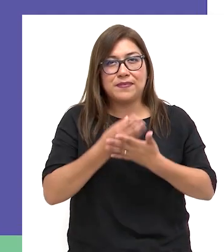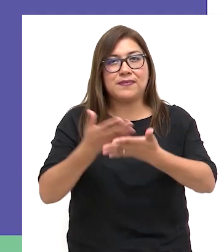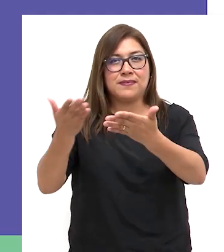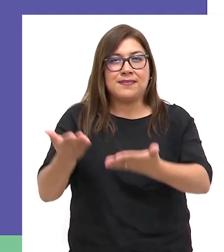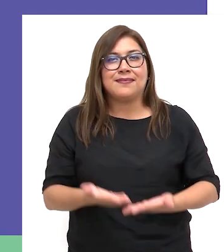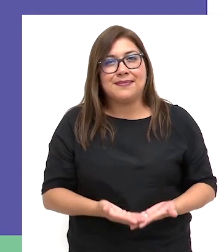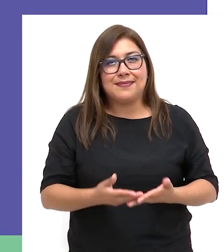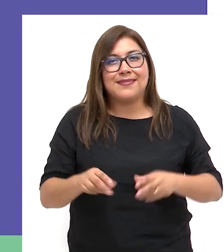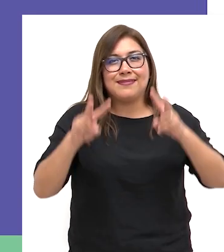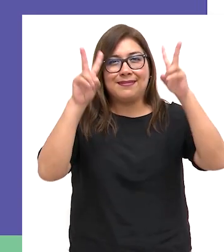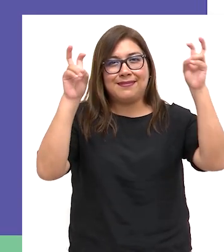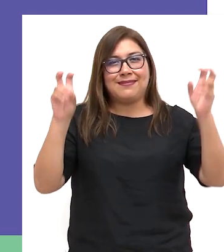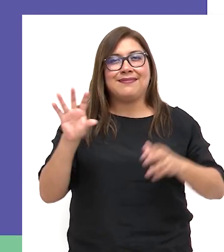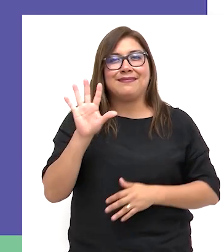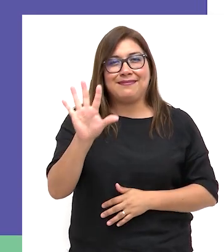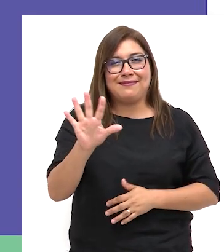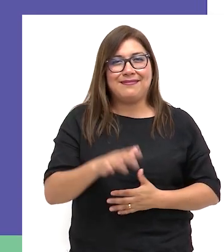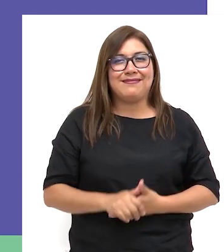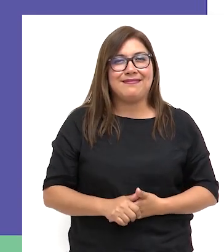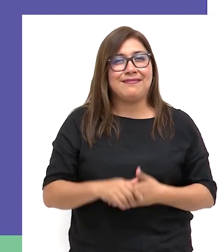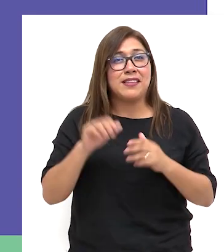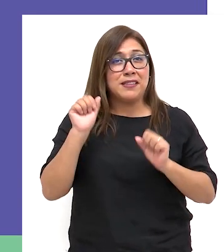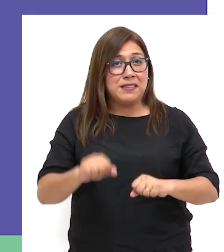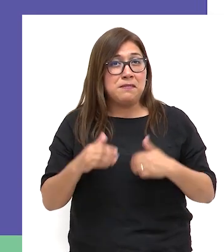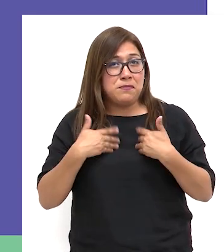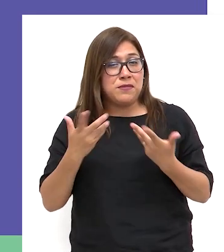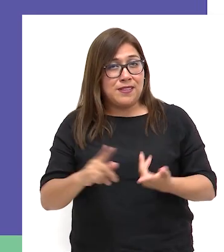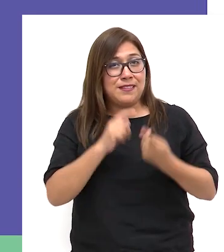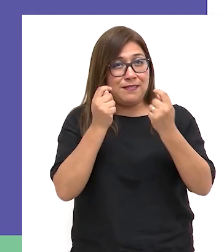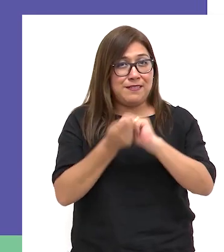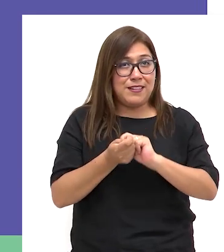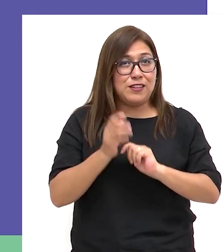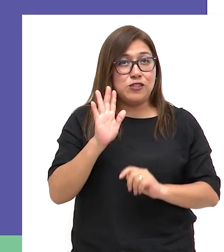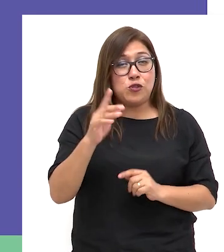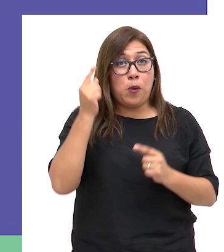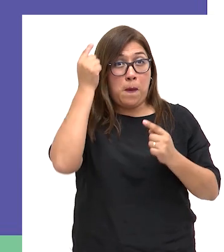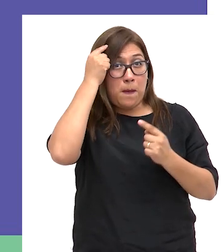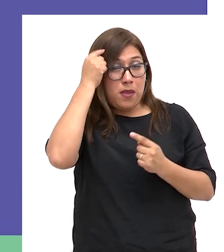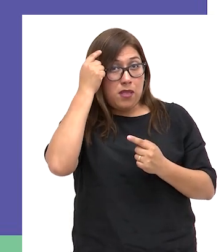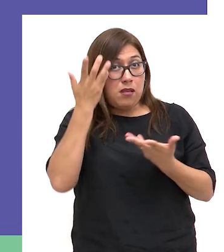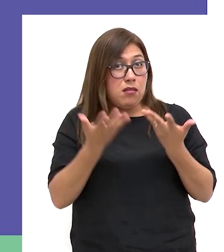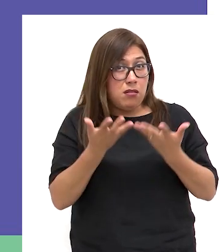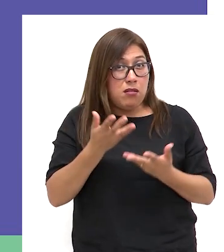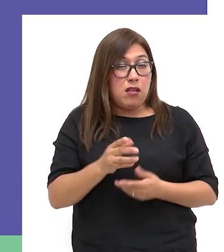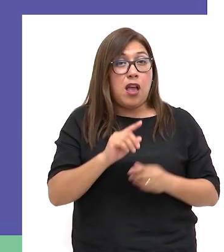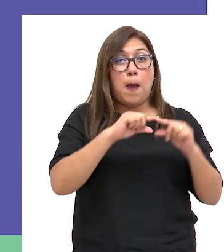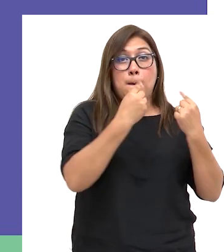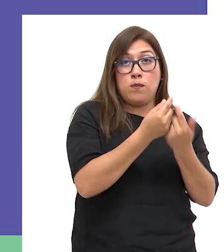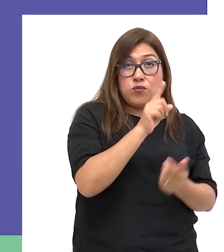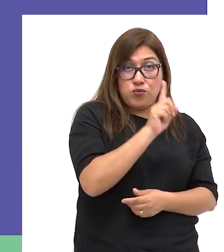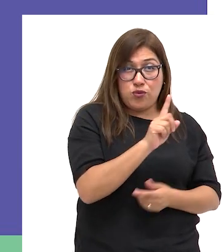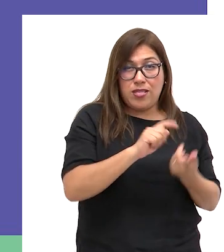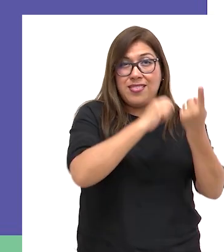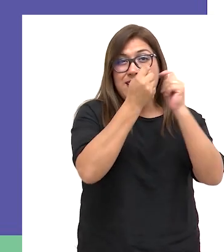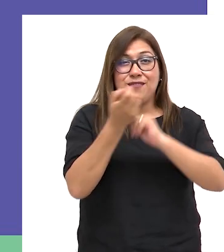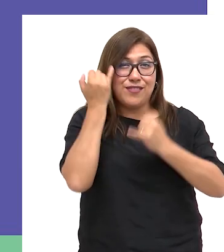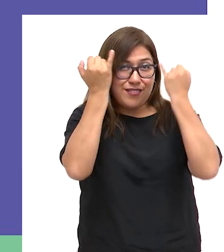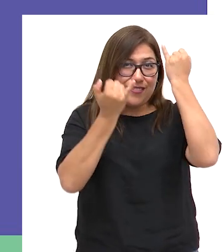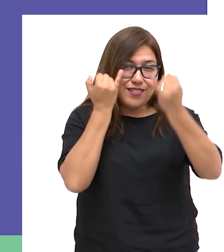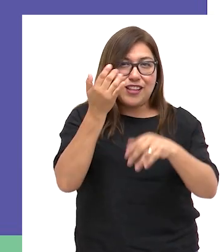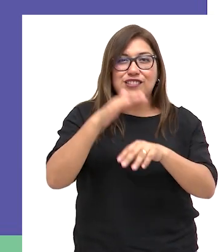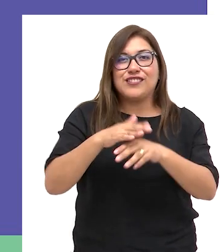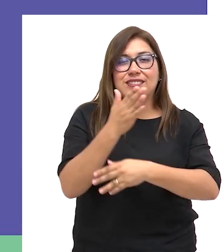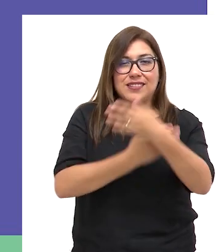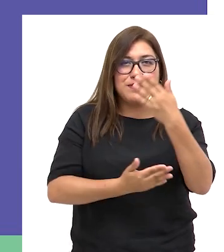Bienvenidas y bienvenidos al tema 5. ¿Es posible transformar nuestros paradigmas? Del módulo 1, transformando